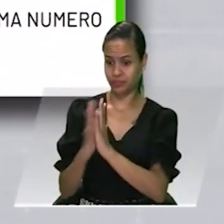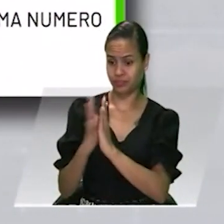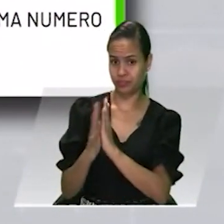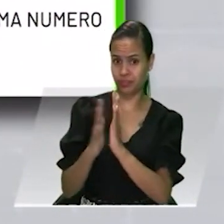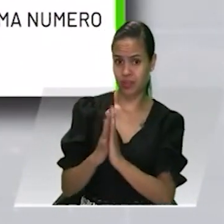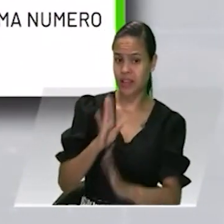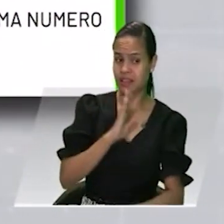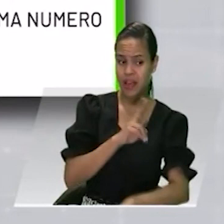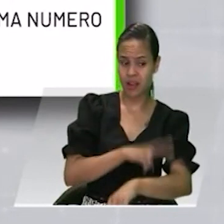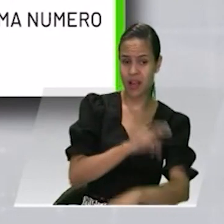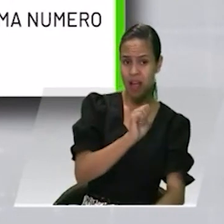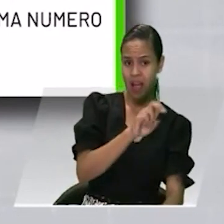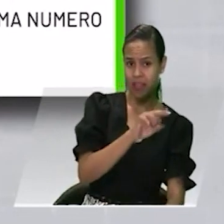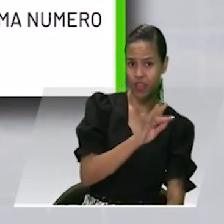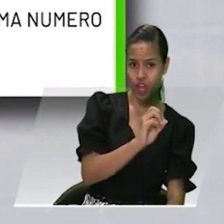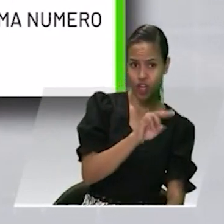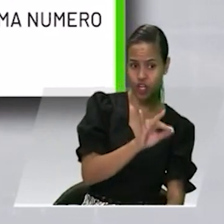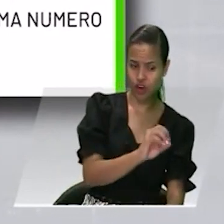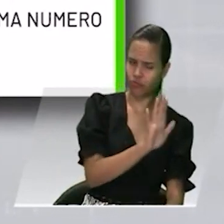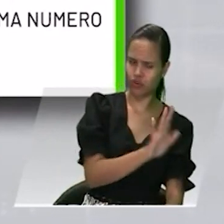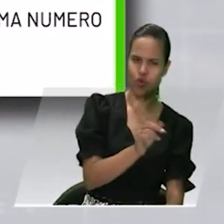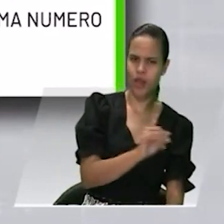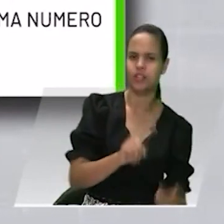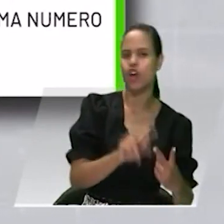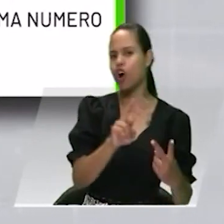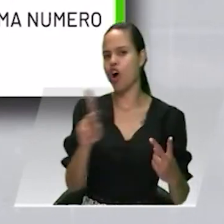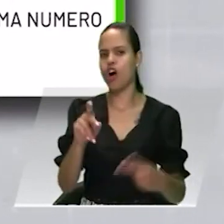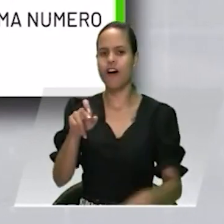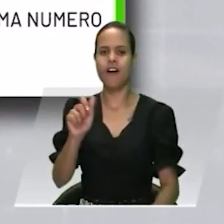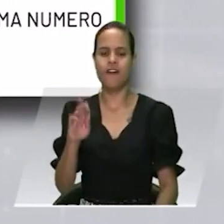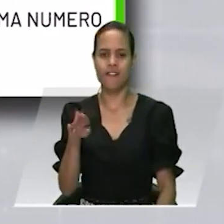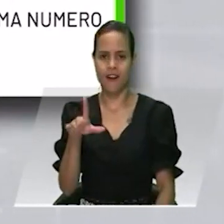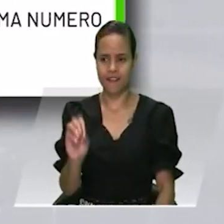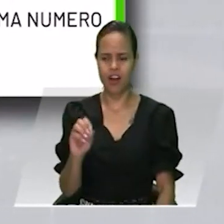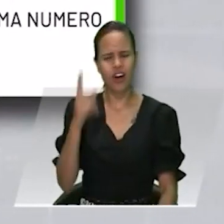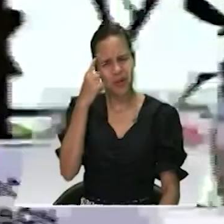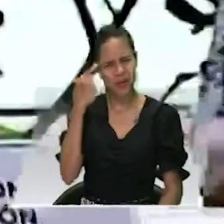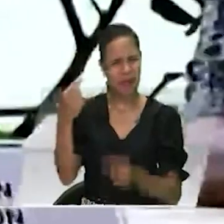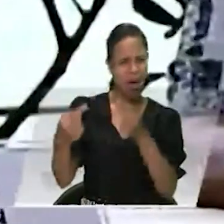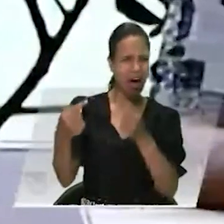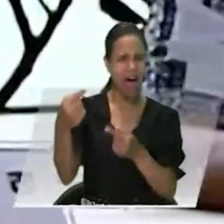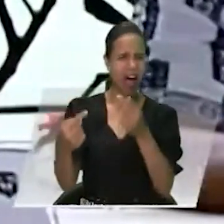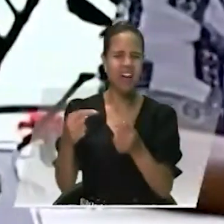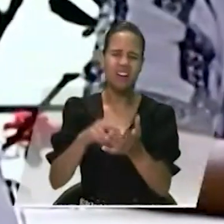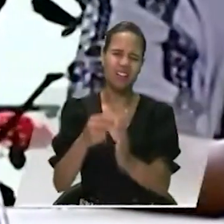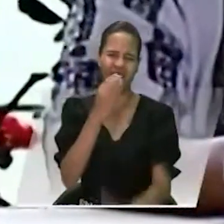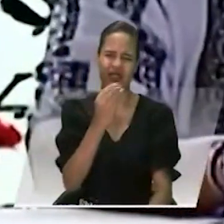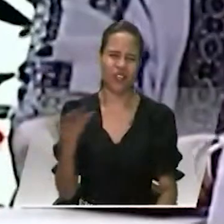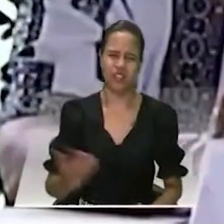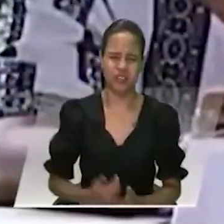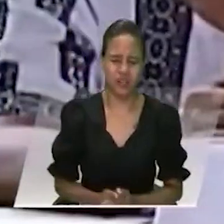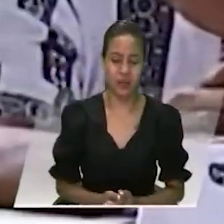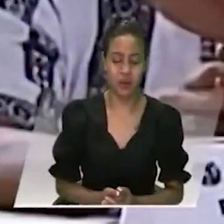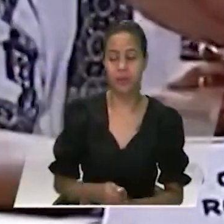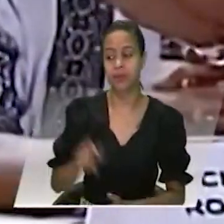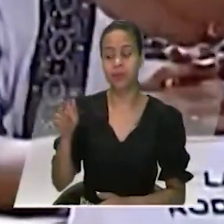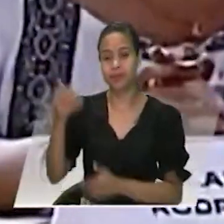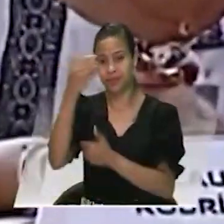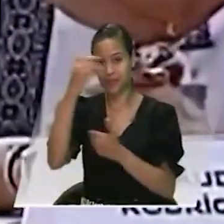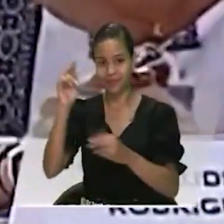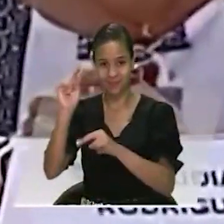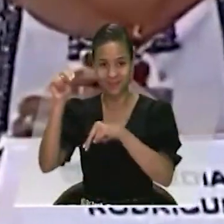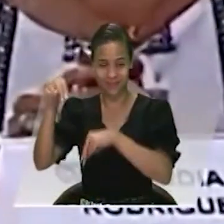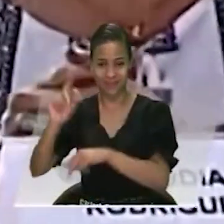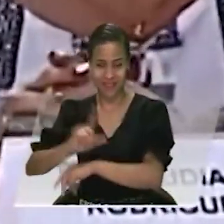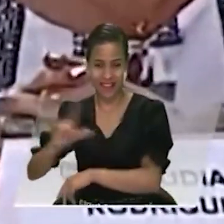sino es Pablo Viltrán, de tal manera que entrar en controversia me parece inútil. Según el jefe negociador, el tema de